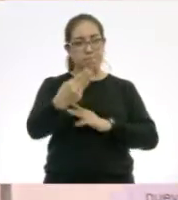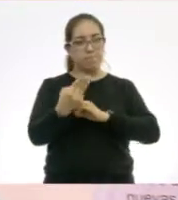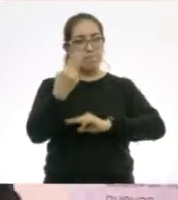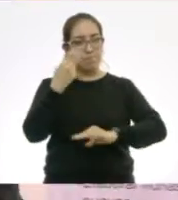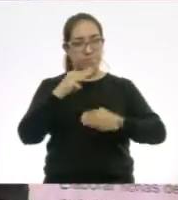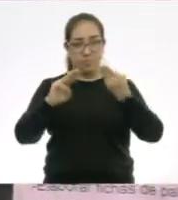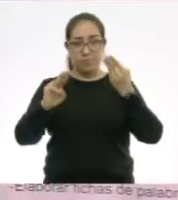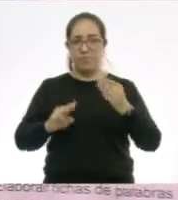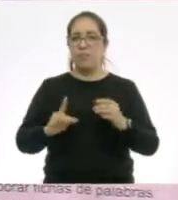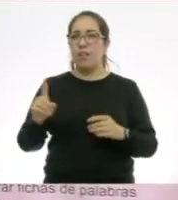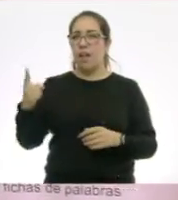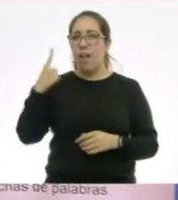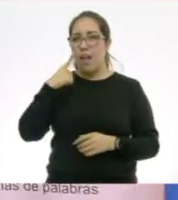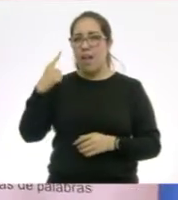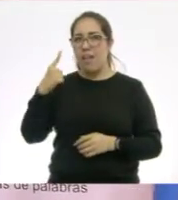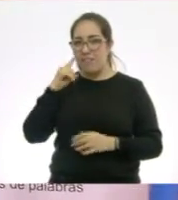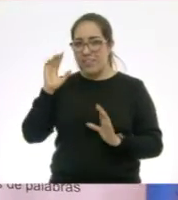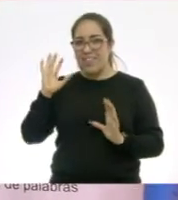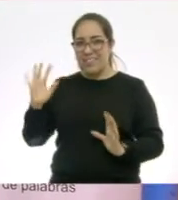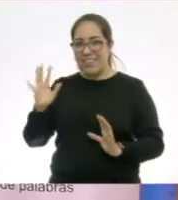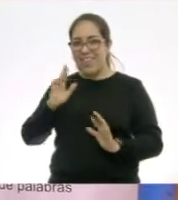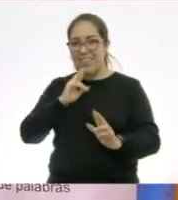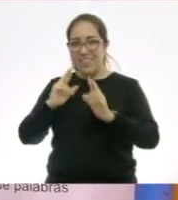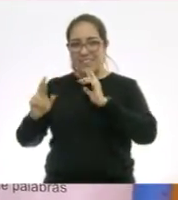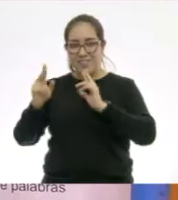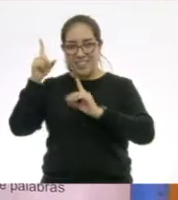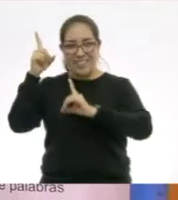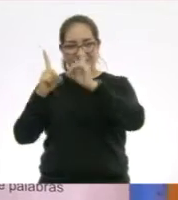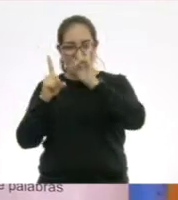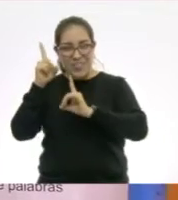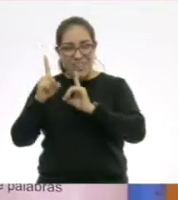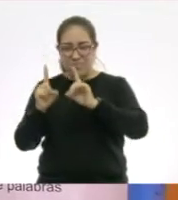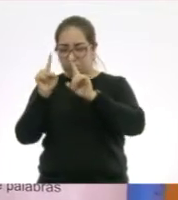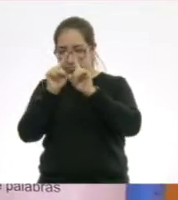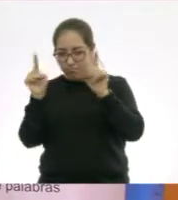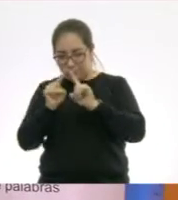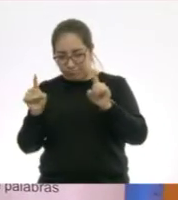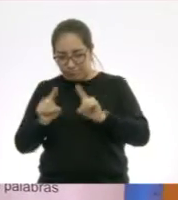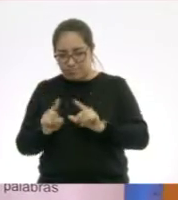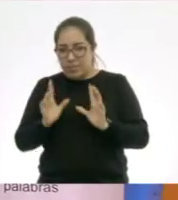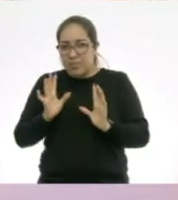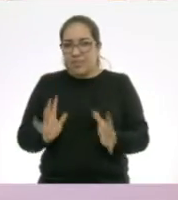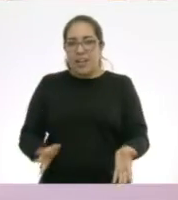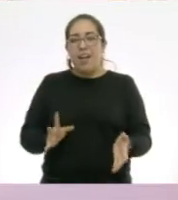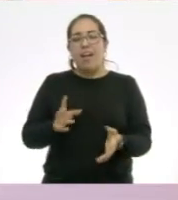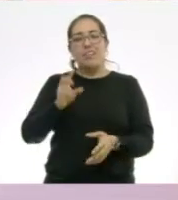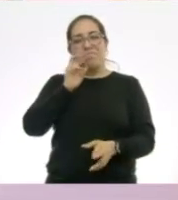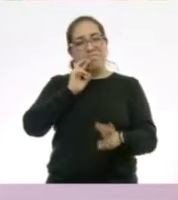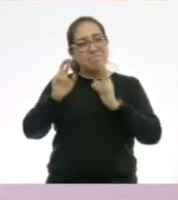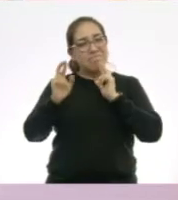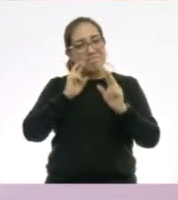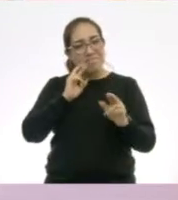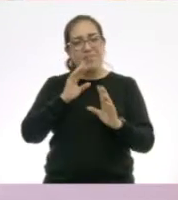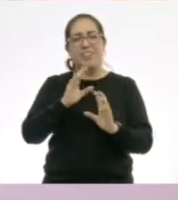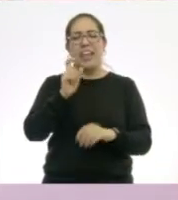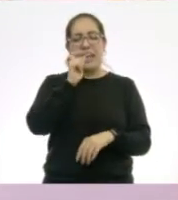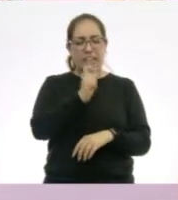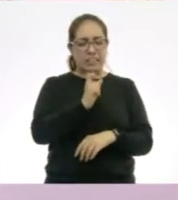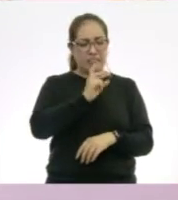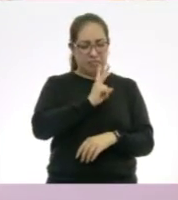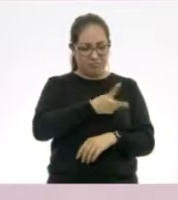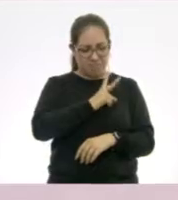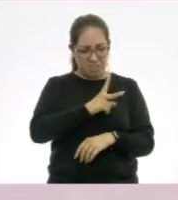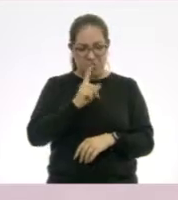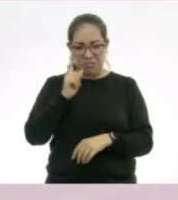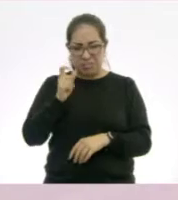que ya estamos resolviendo estas dudas. Ya viste que es el virus, ya viste también que es el coronavirus, que estamos